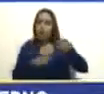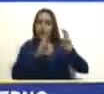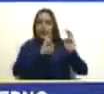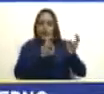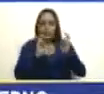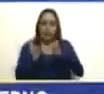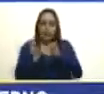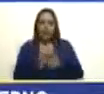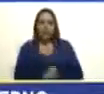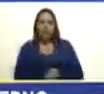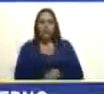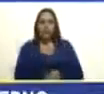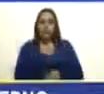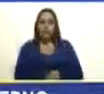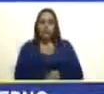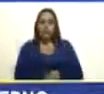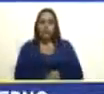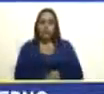como